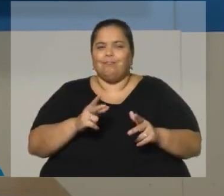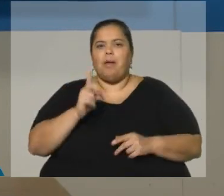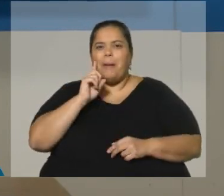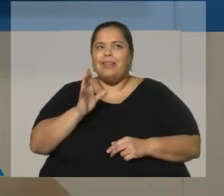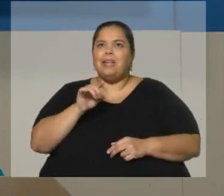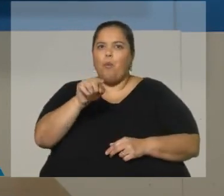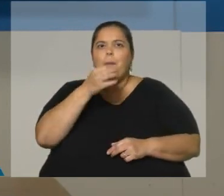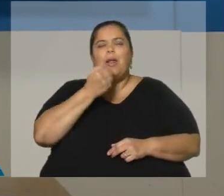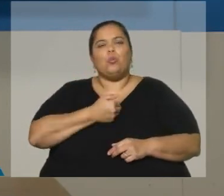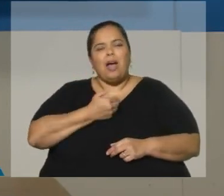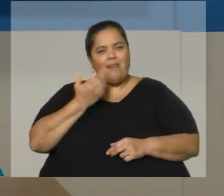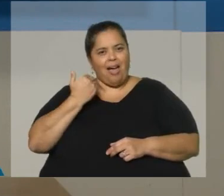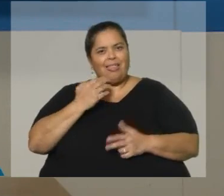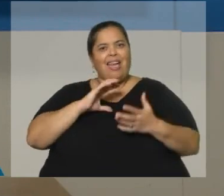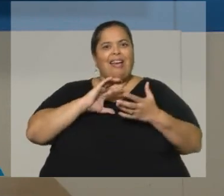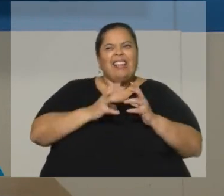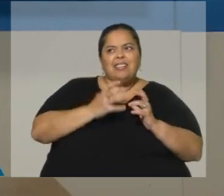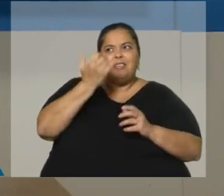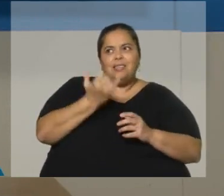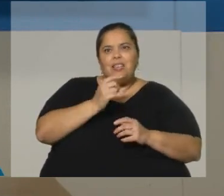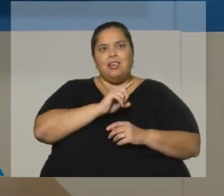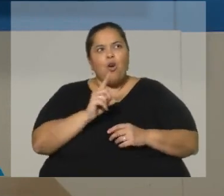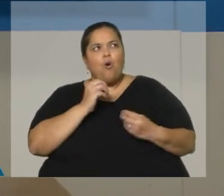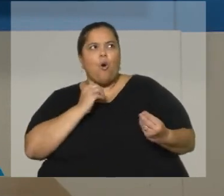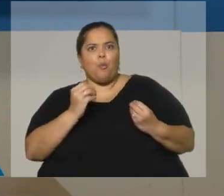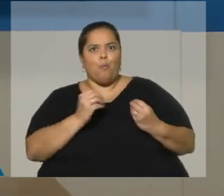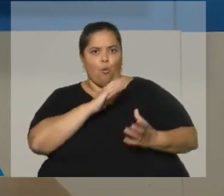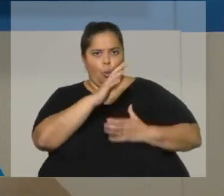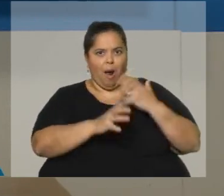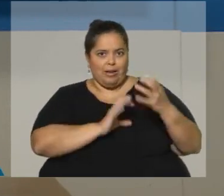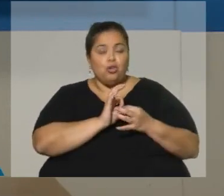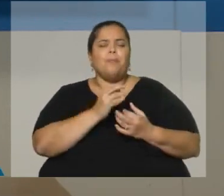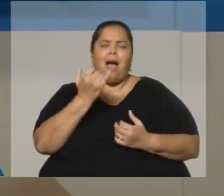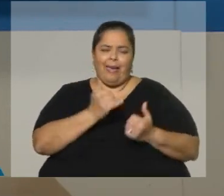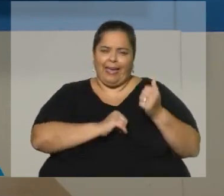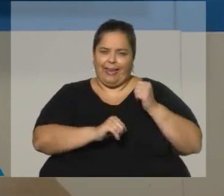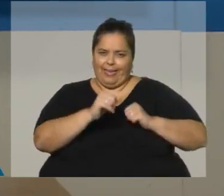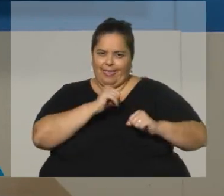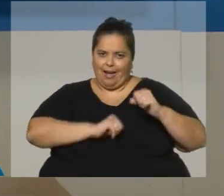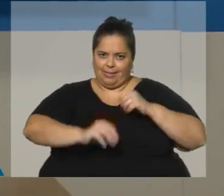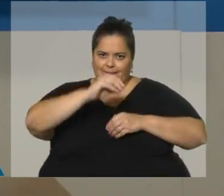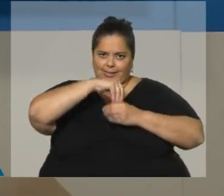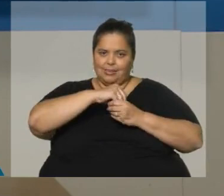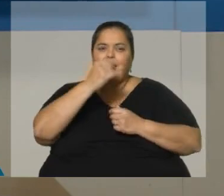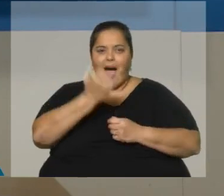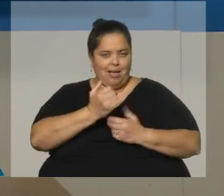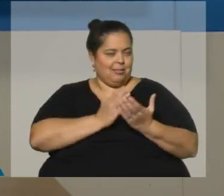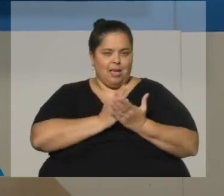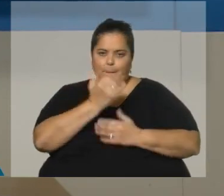preguntabas al comienzo, ¿está en crisis? ¿No está en crisis? Bueno, quedan heridas, siempre quedan heridas. En este tipo de cosas.